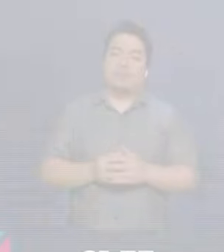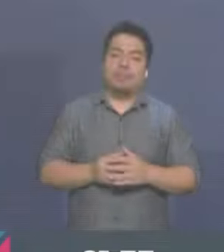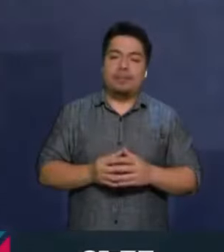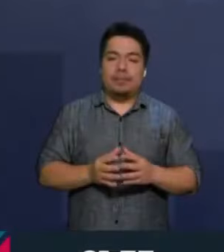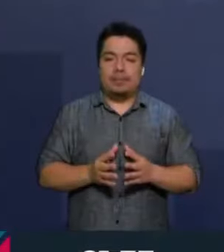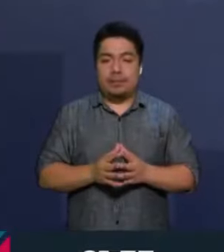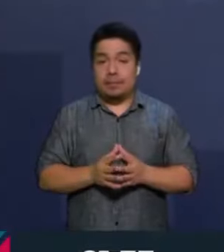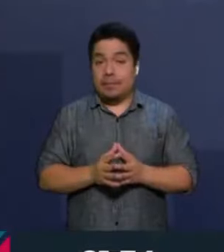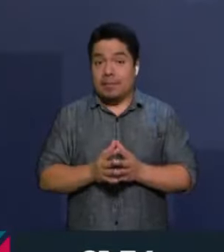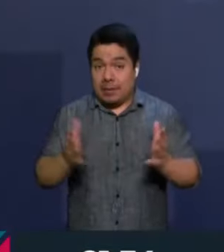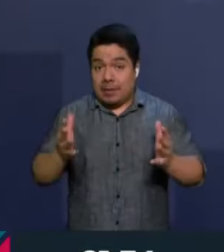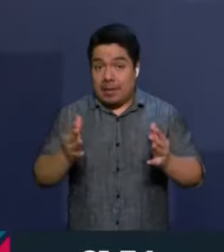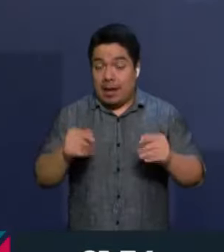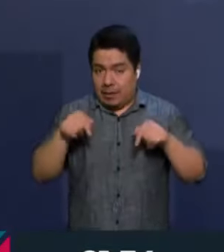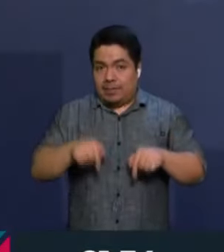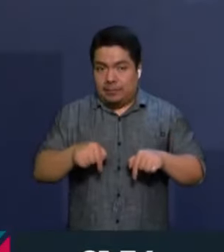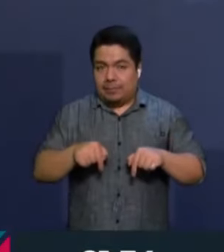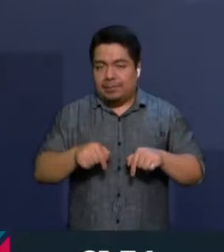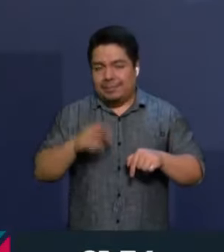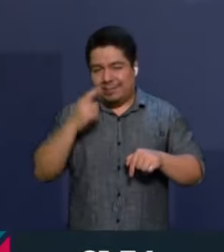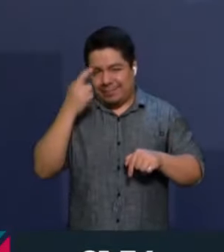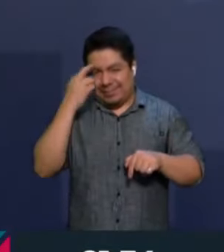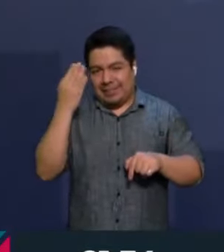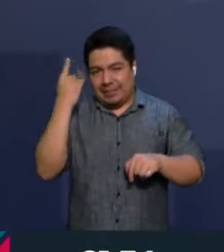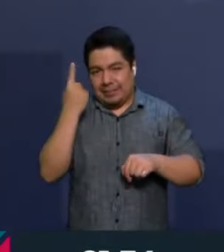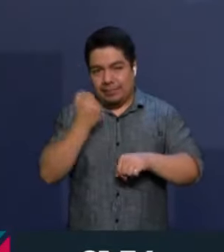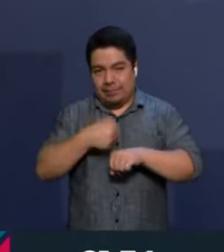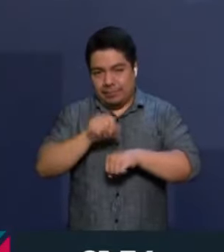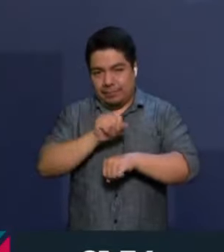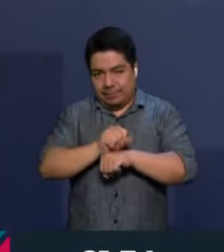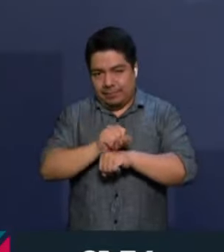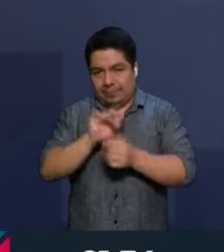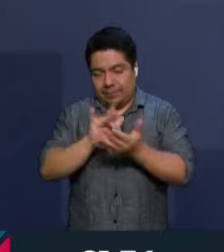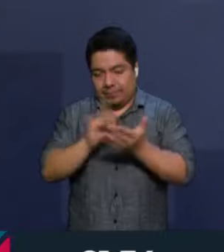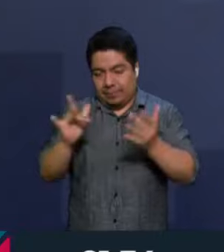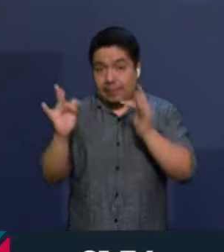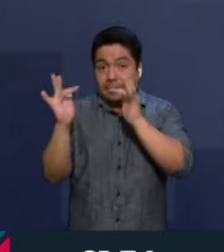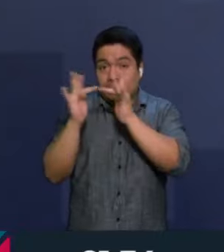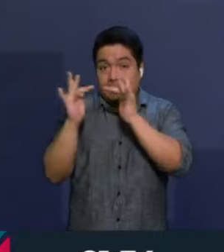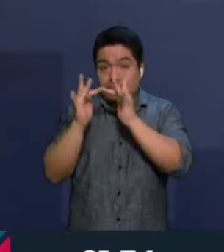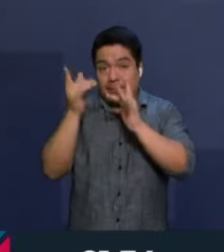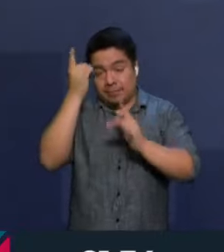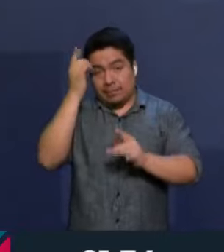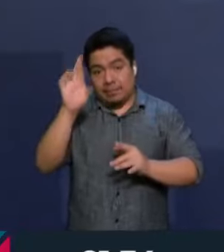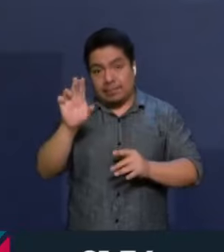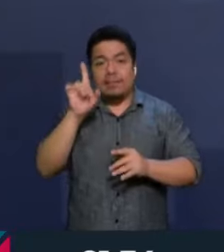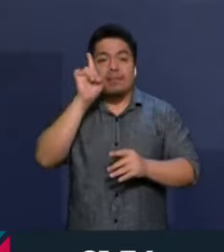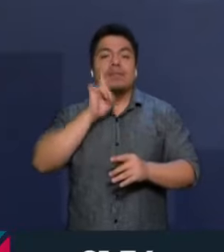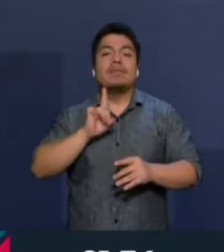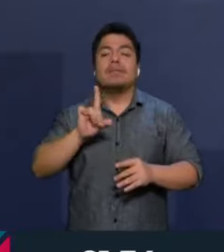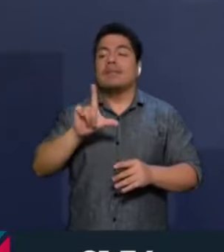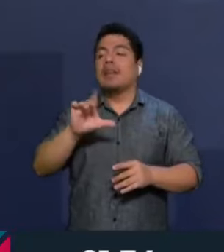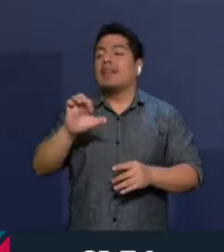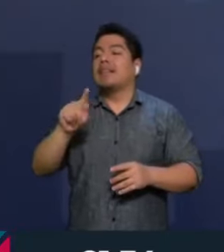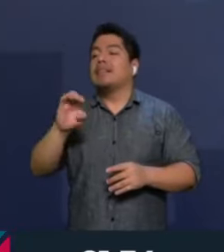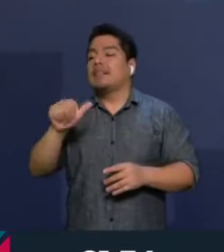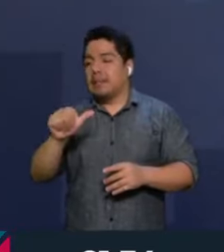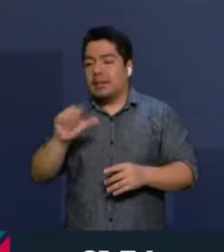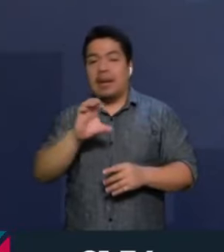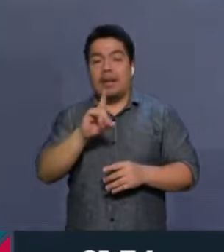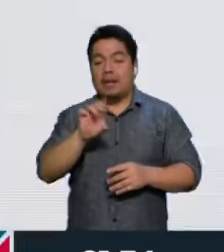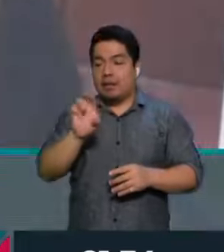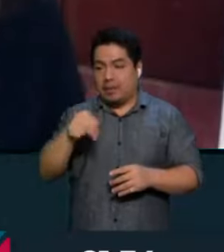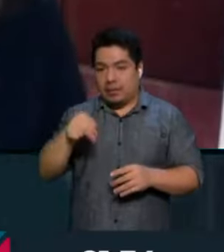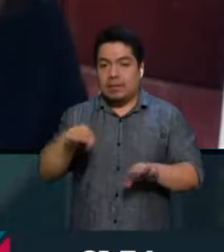y porque aquí lo vaticinó hace más de una semana le agradecemos que nos tome la comunicación a la doctora Leticia Calderón. Buenas noches doctora, ¿cómo estás?